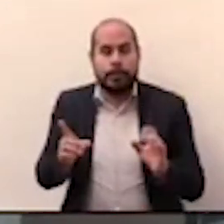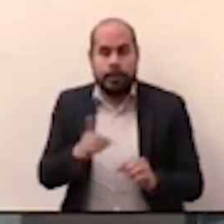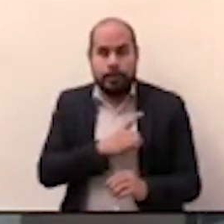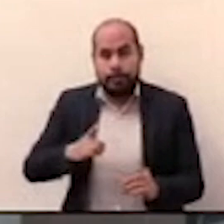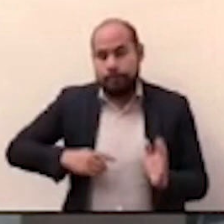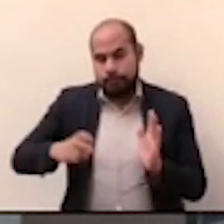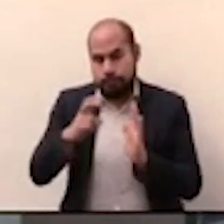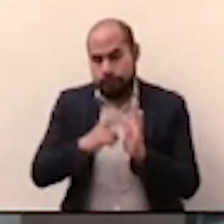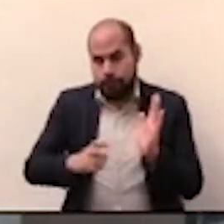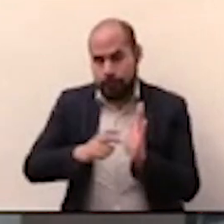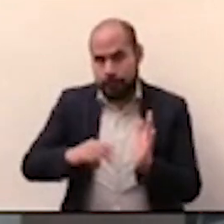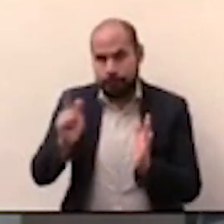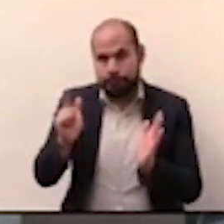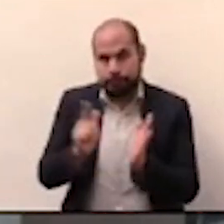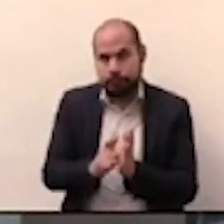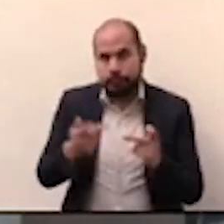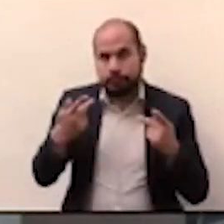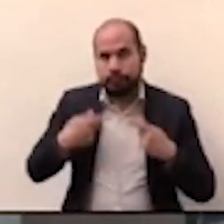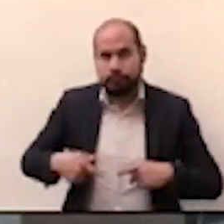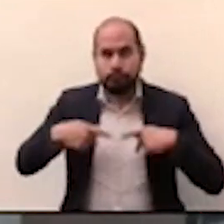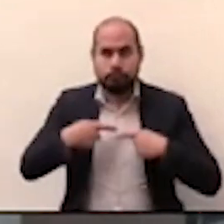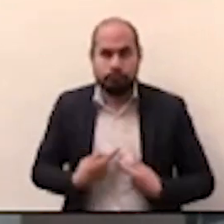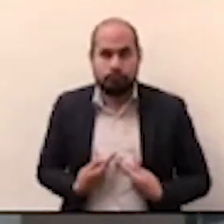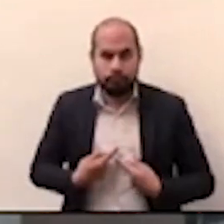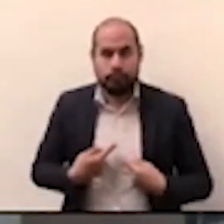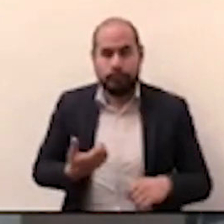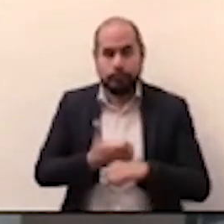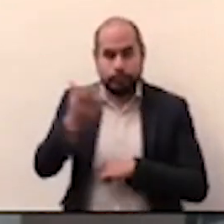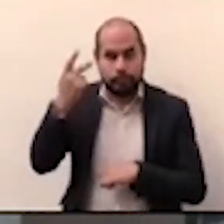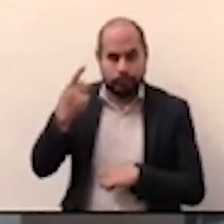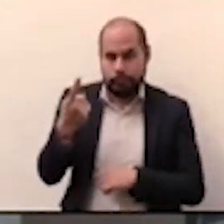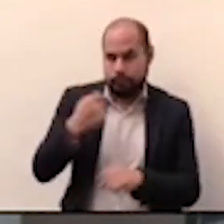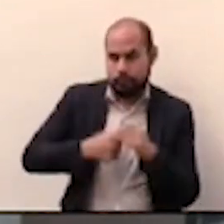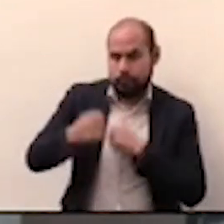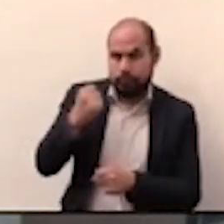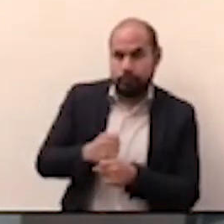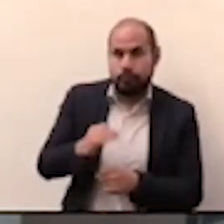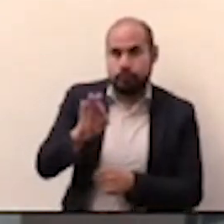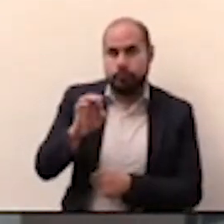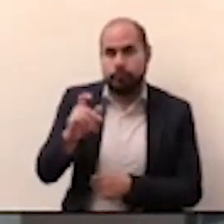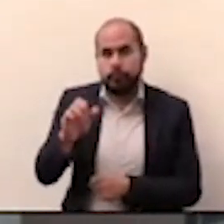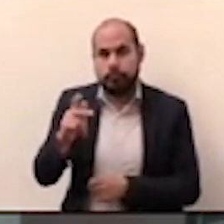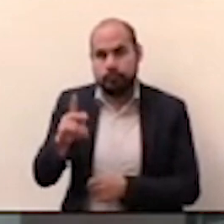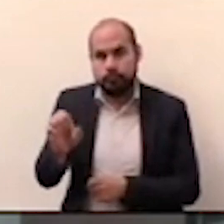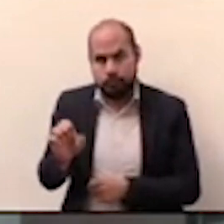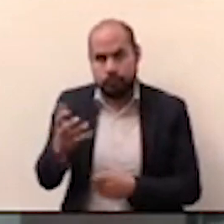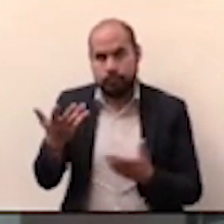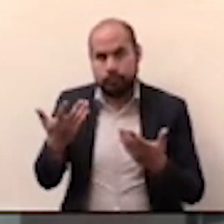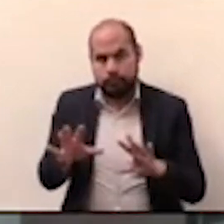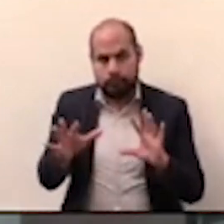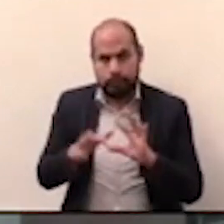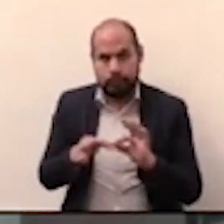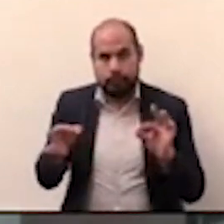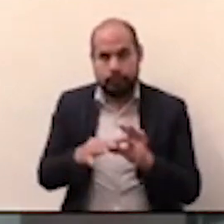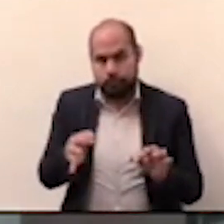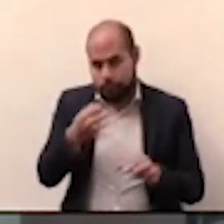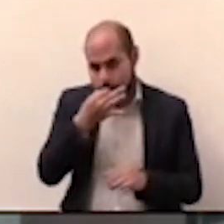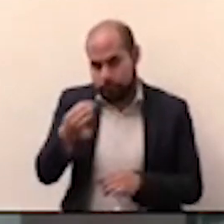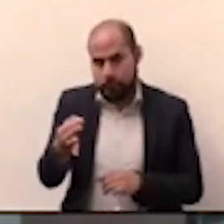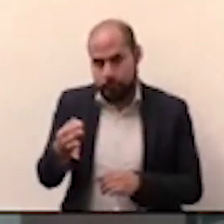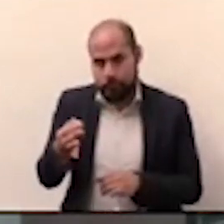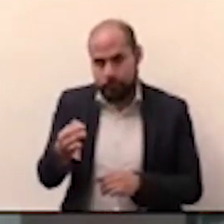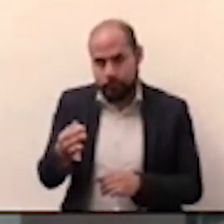del Estado de Puebla. Hace poco más de un año, Felipe, como ya lo dije, fue